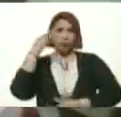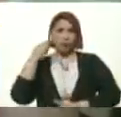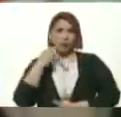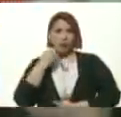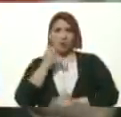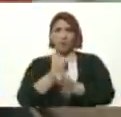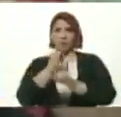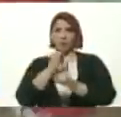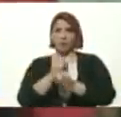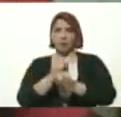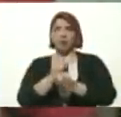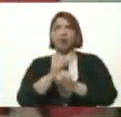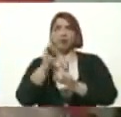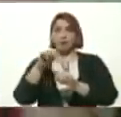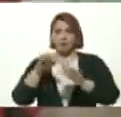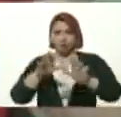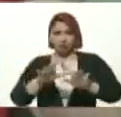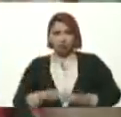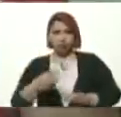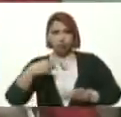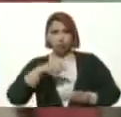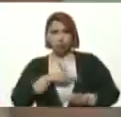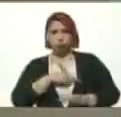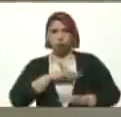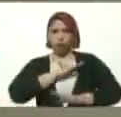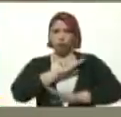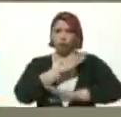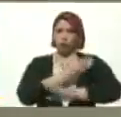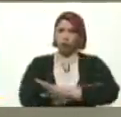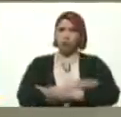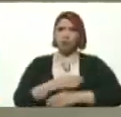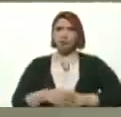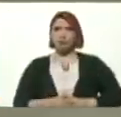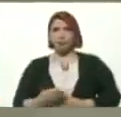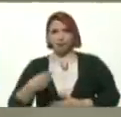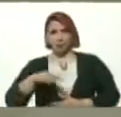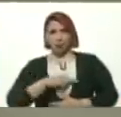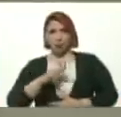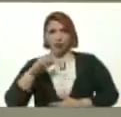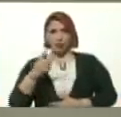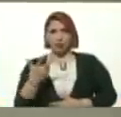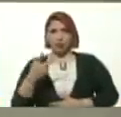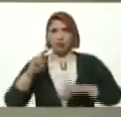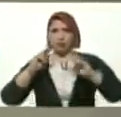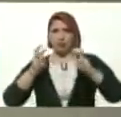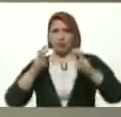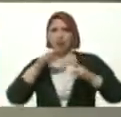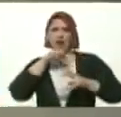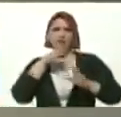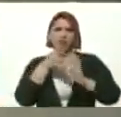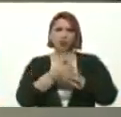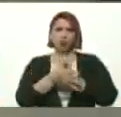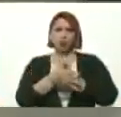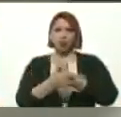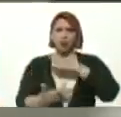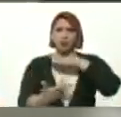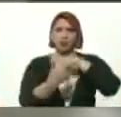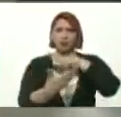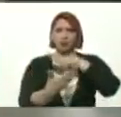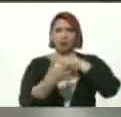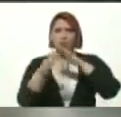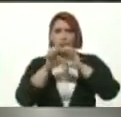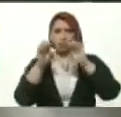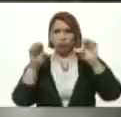telemática Y con eso Presidente Nosotros Fortalecemos Nuestro Tercer Vértice Que habla De la Tecnología